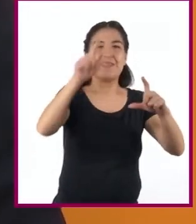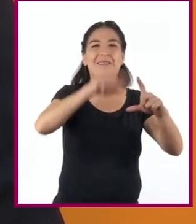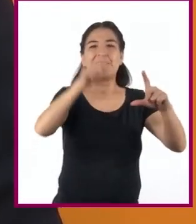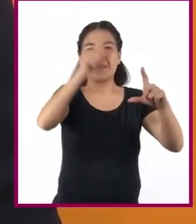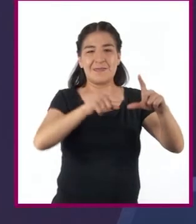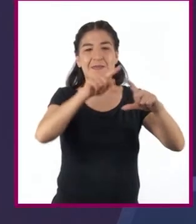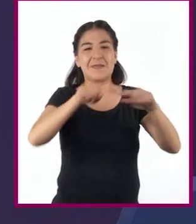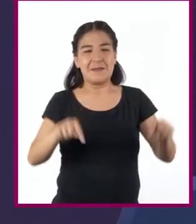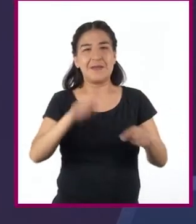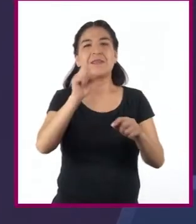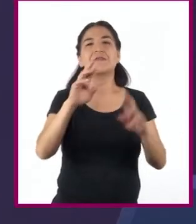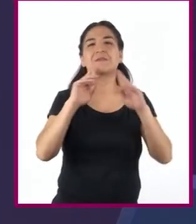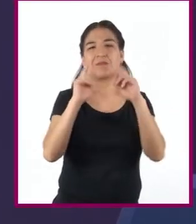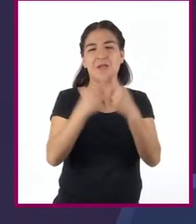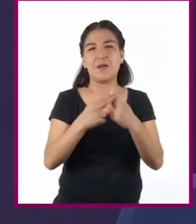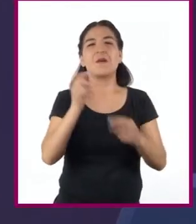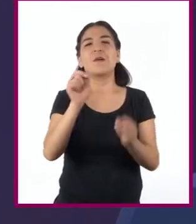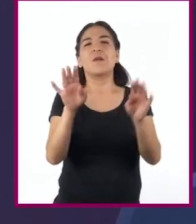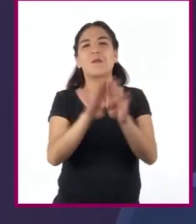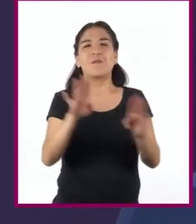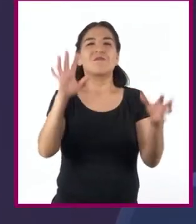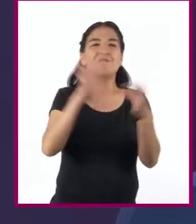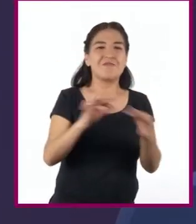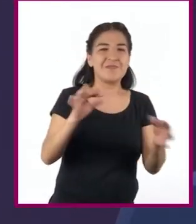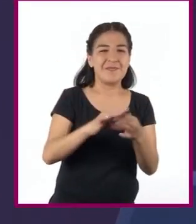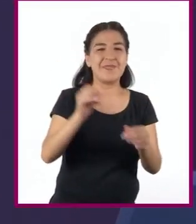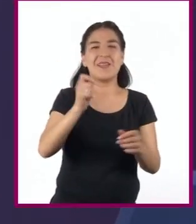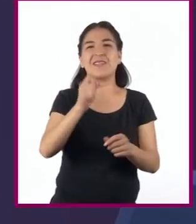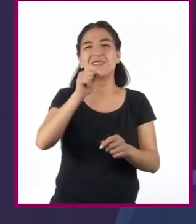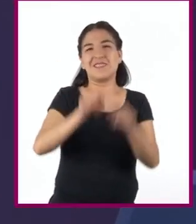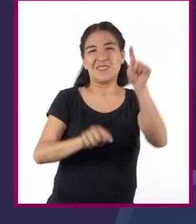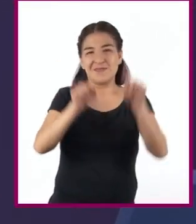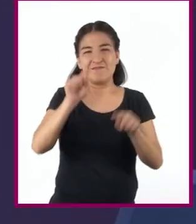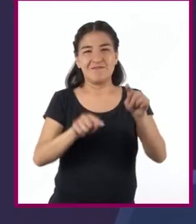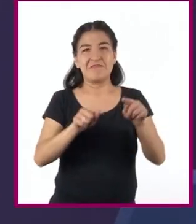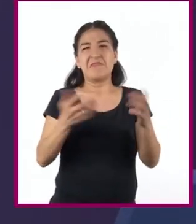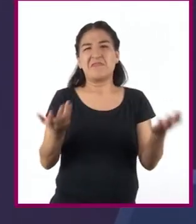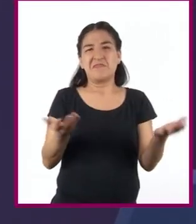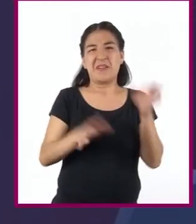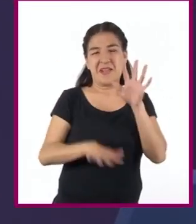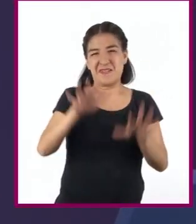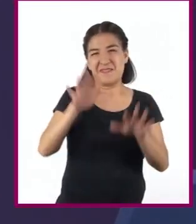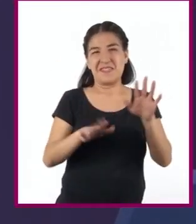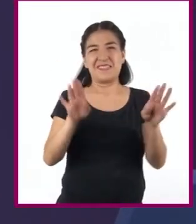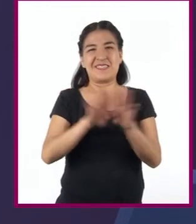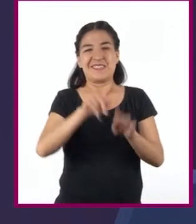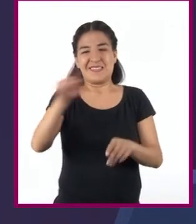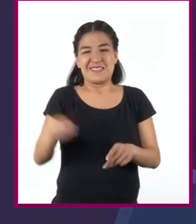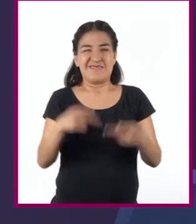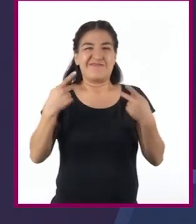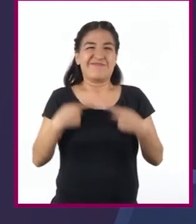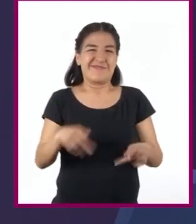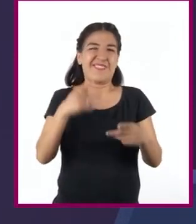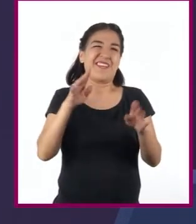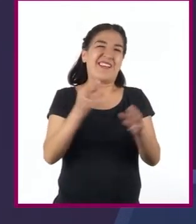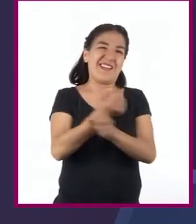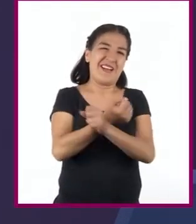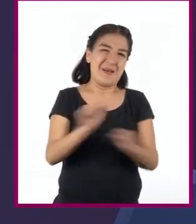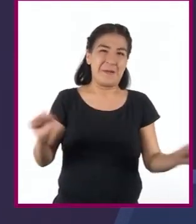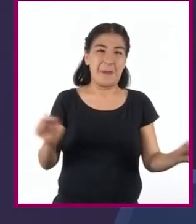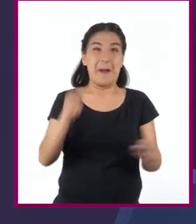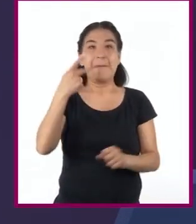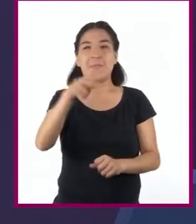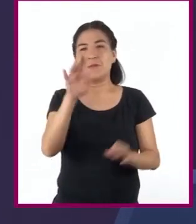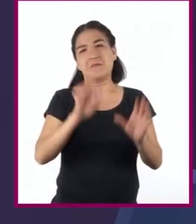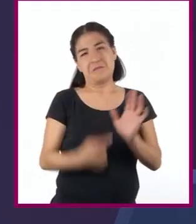una reunión yo me pongo a hablar de cifras y porcentajes podría resultar muy tedioso pero si